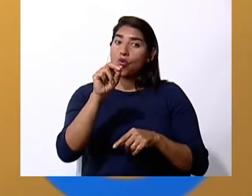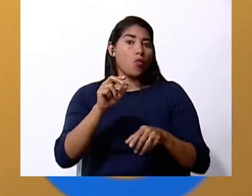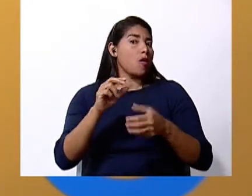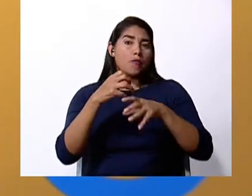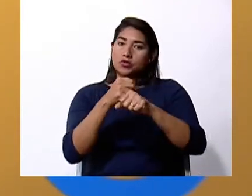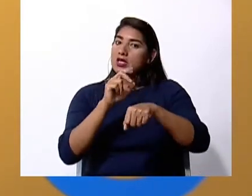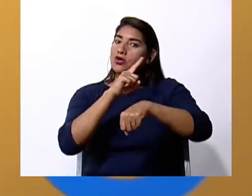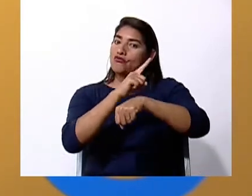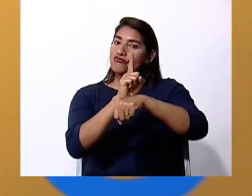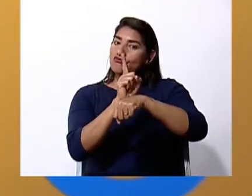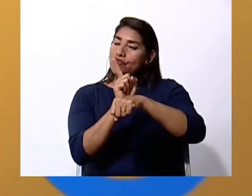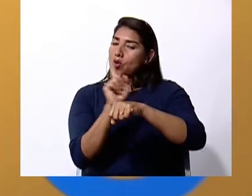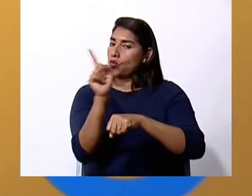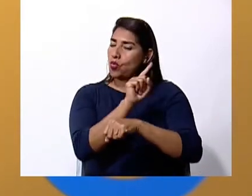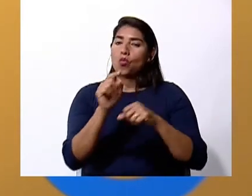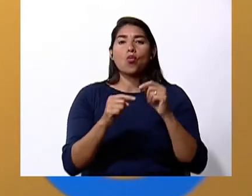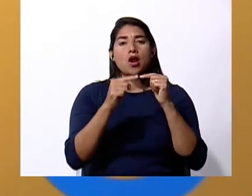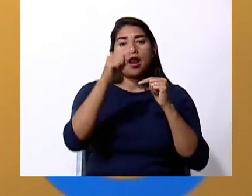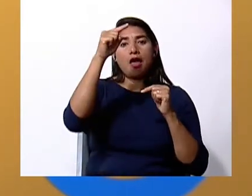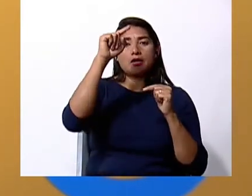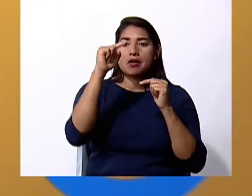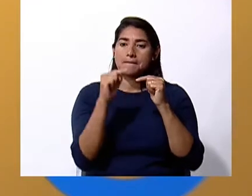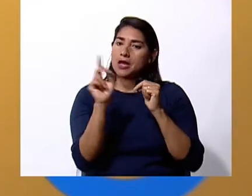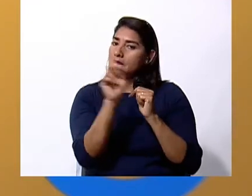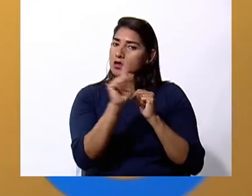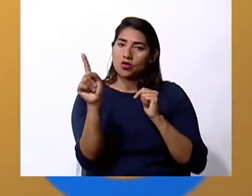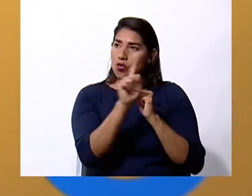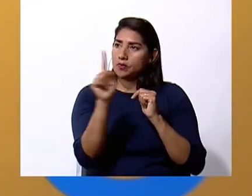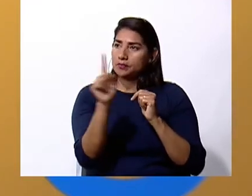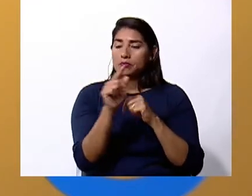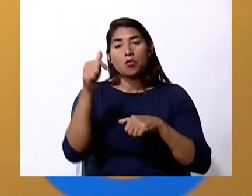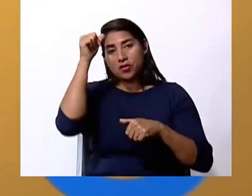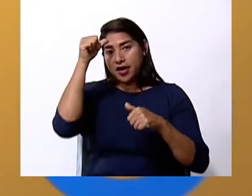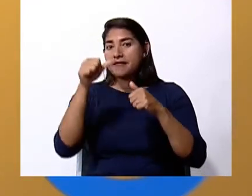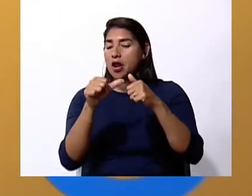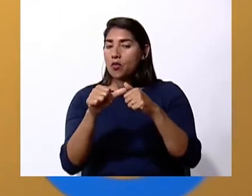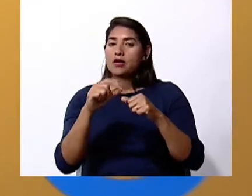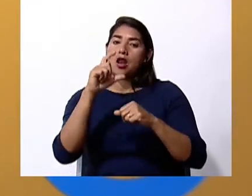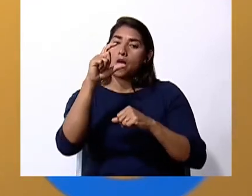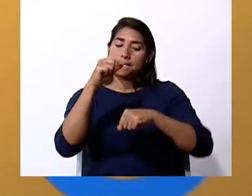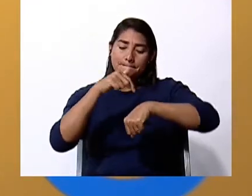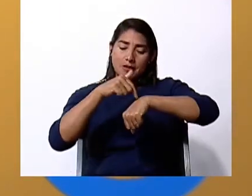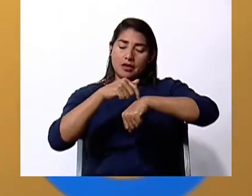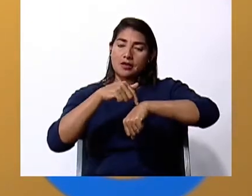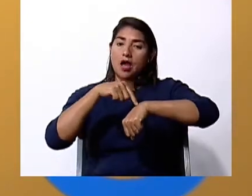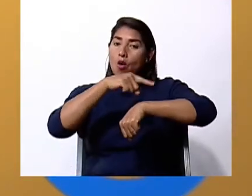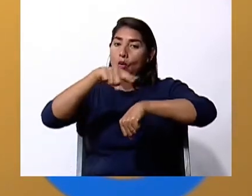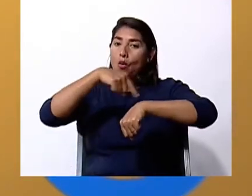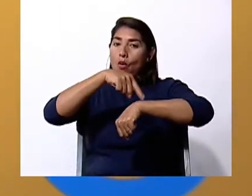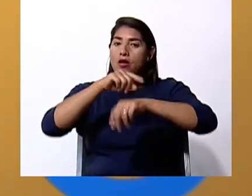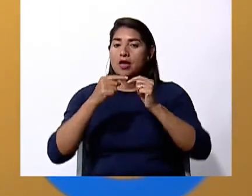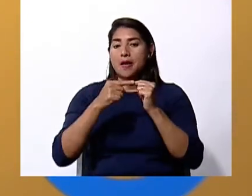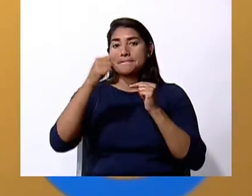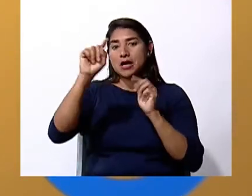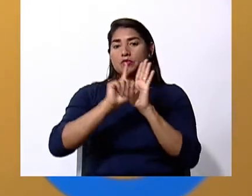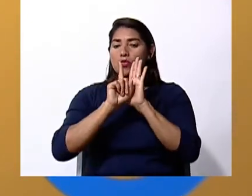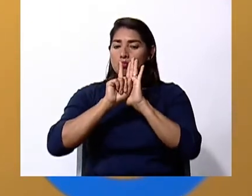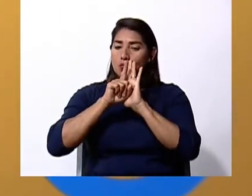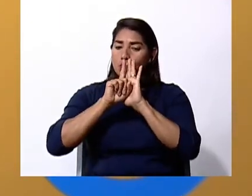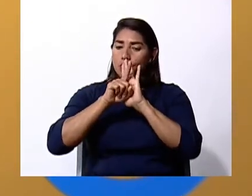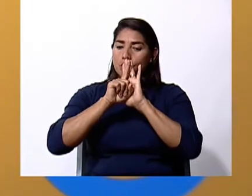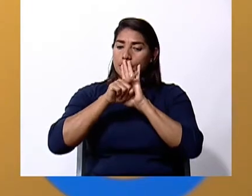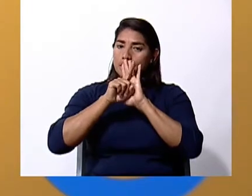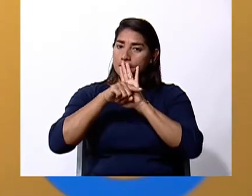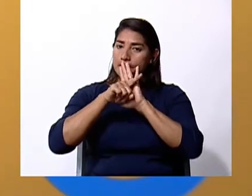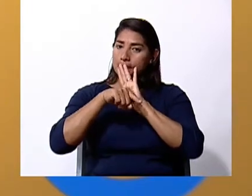reloj. En el reloj, la aguja pequeñita señala la hora muy bien. Y la grande señala los minutos.